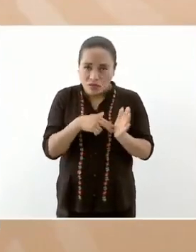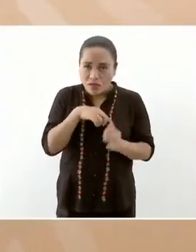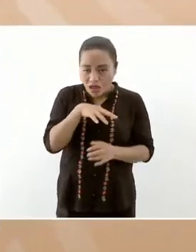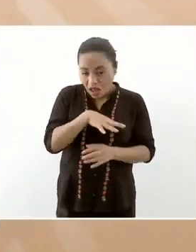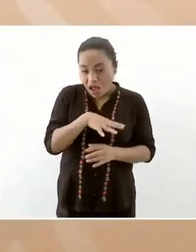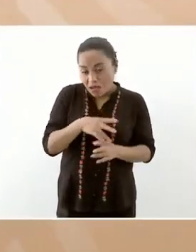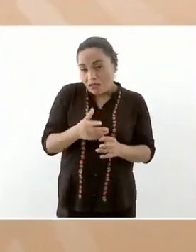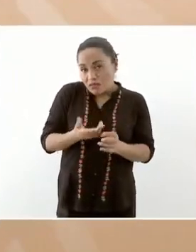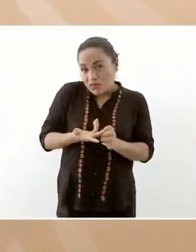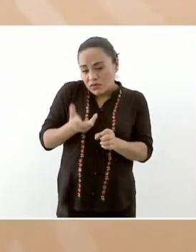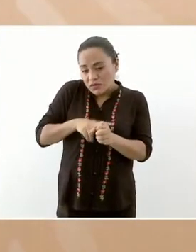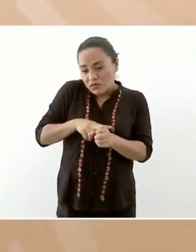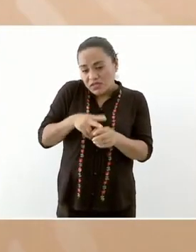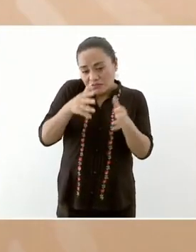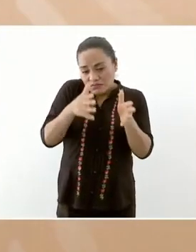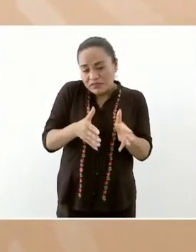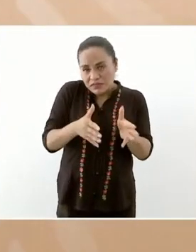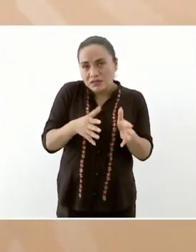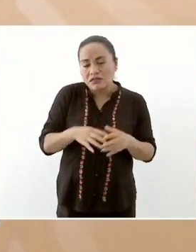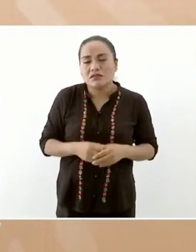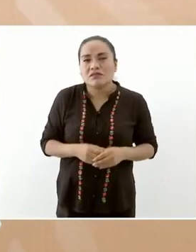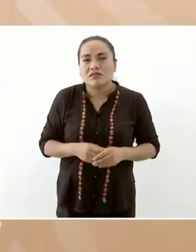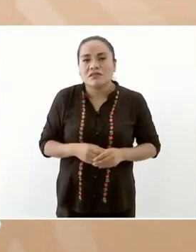pero en